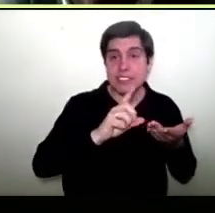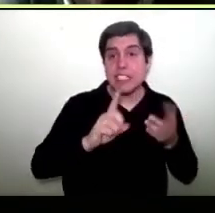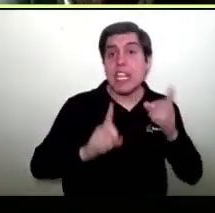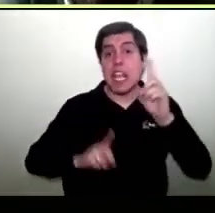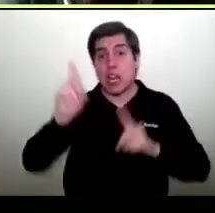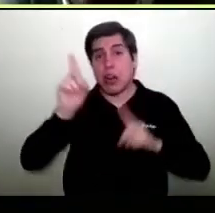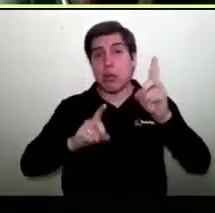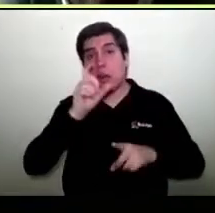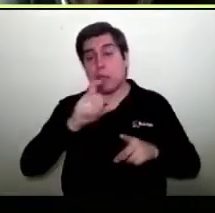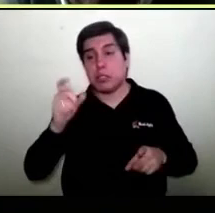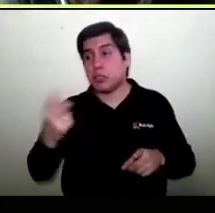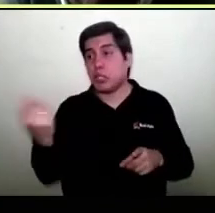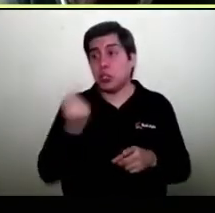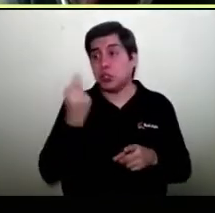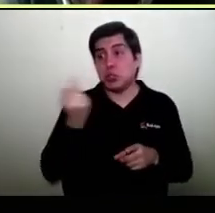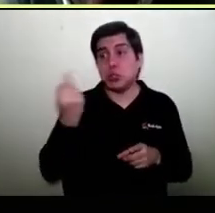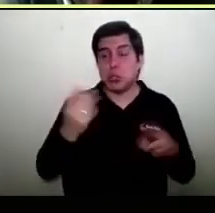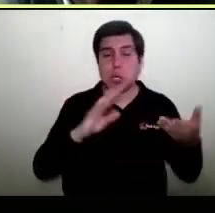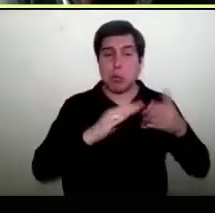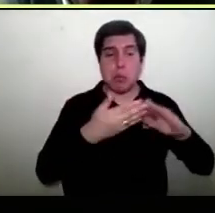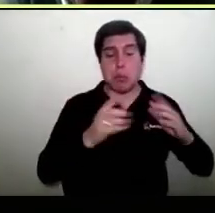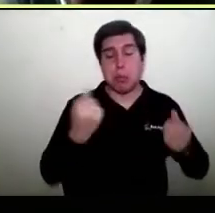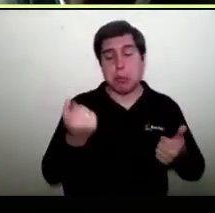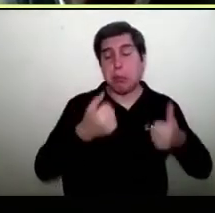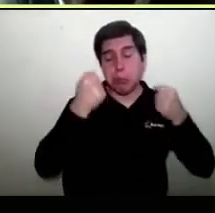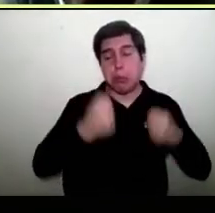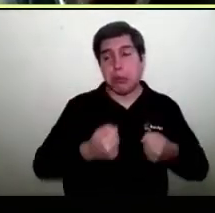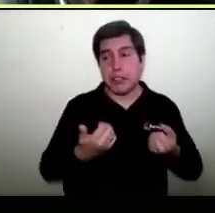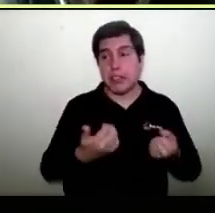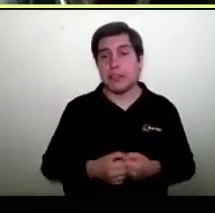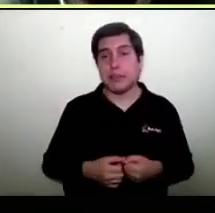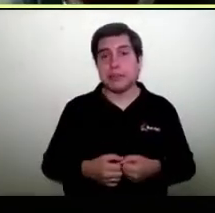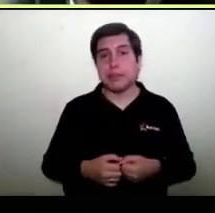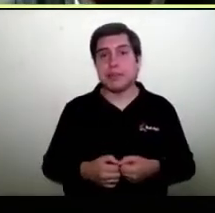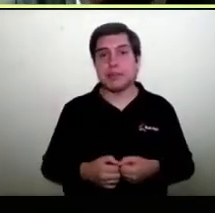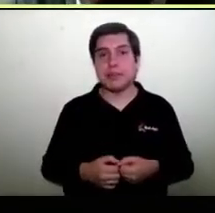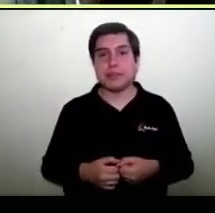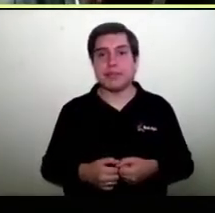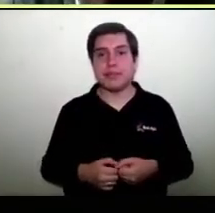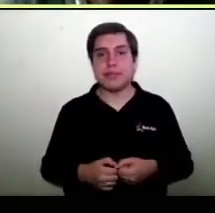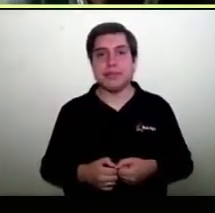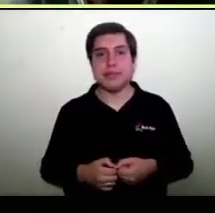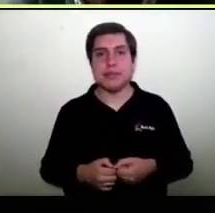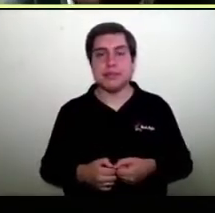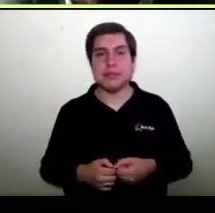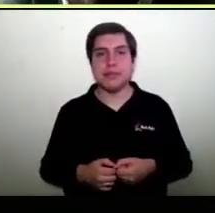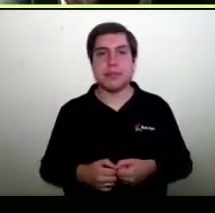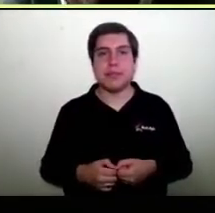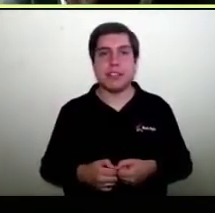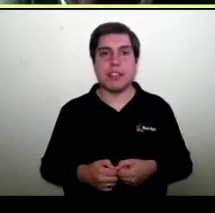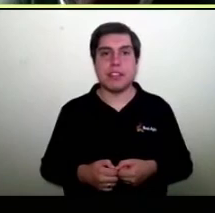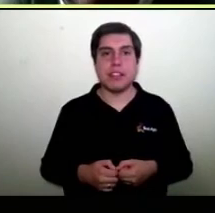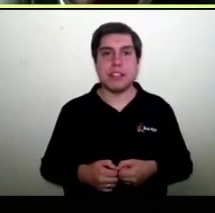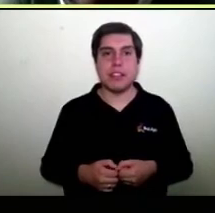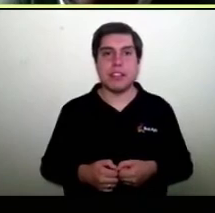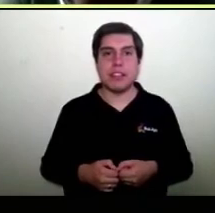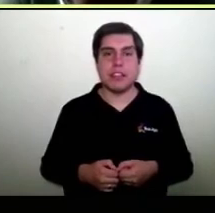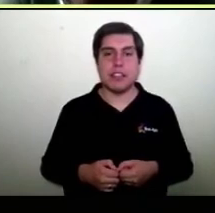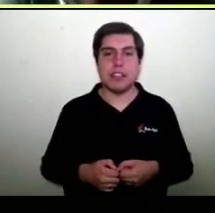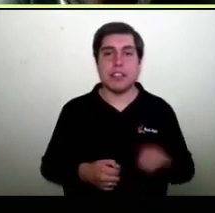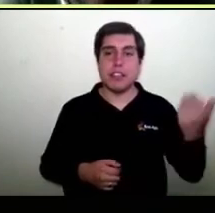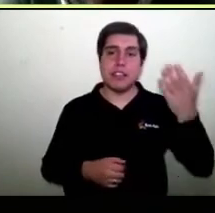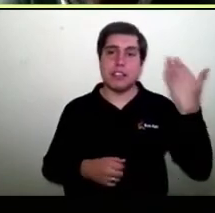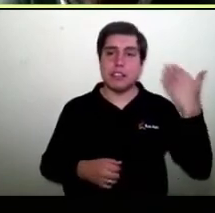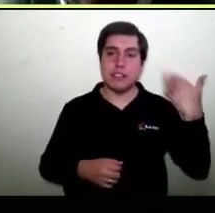exitosa que ha crecido fuera de las comunidades hay gente muy exitosa que hoy día está vendiendo mucho gracias a que tiene